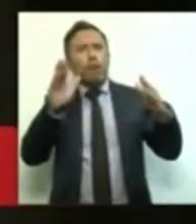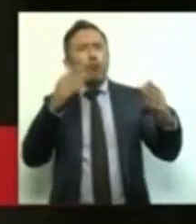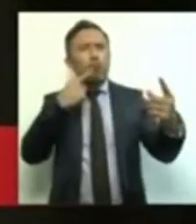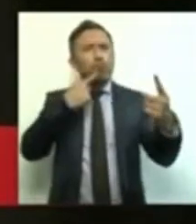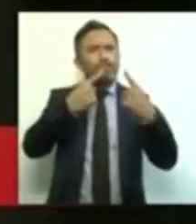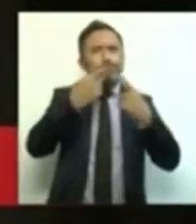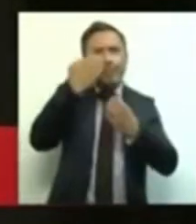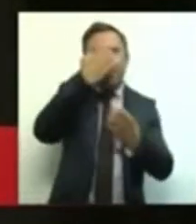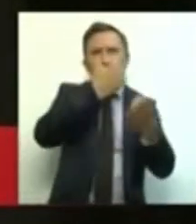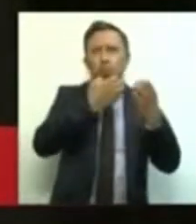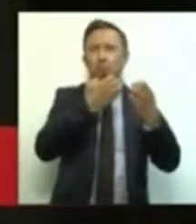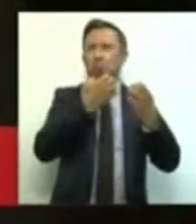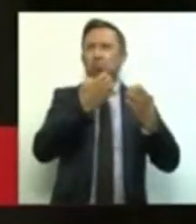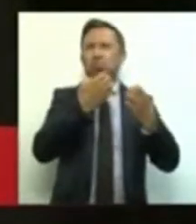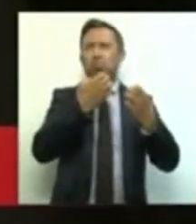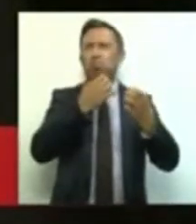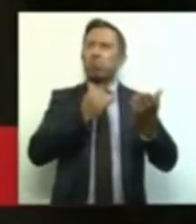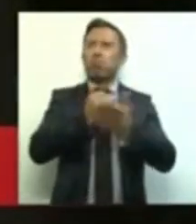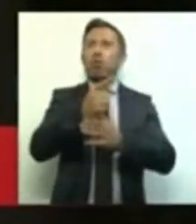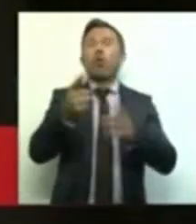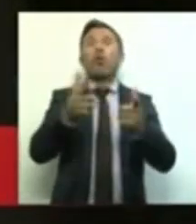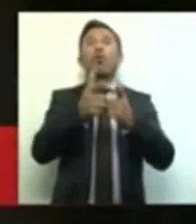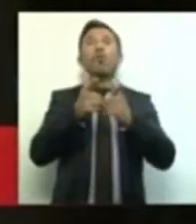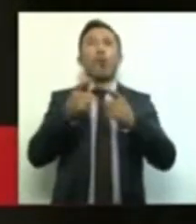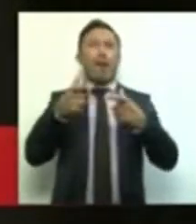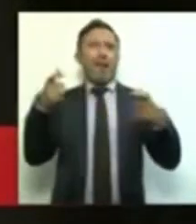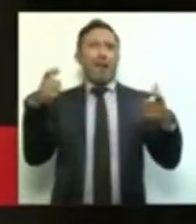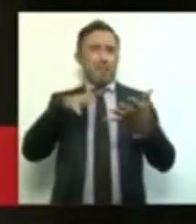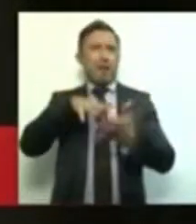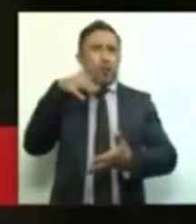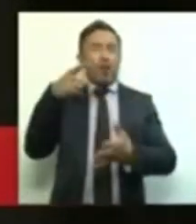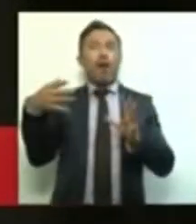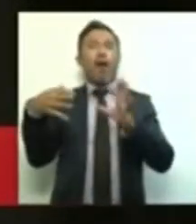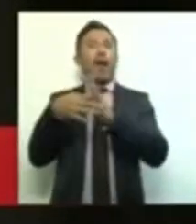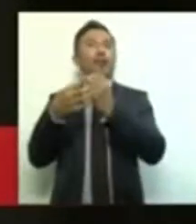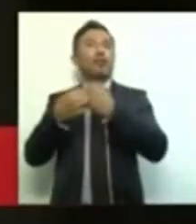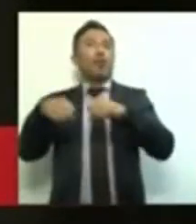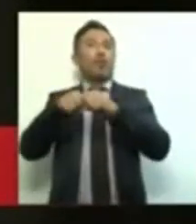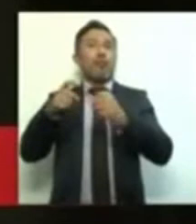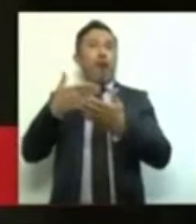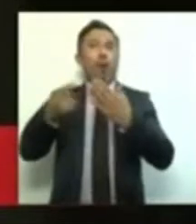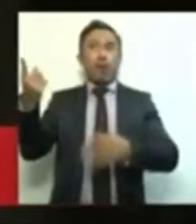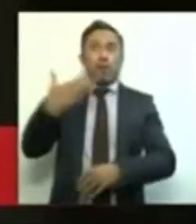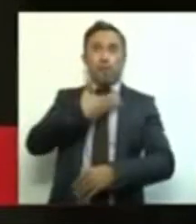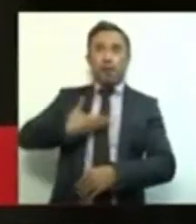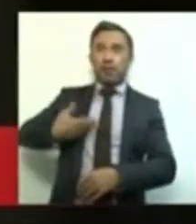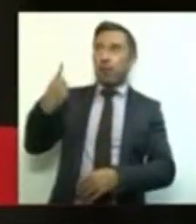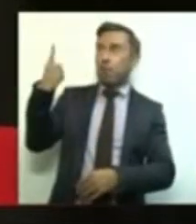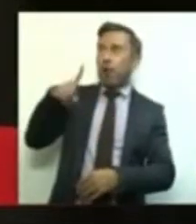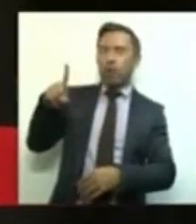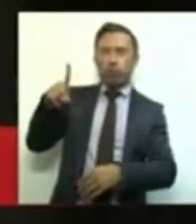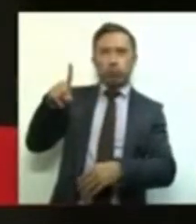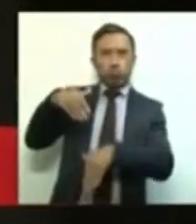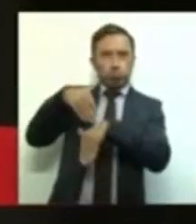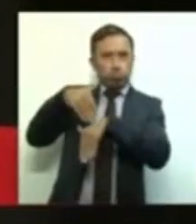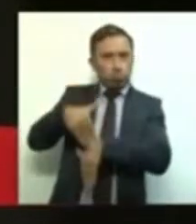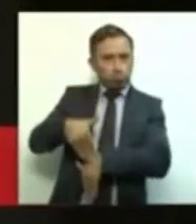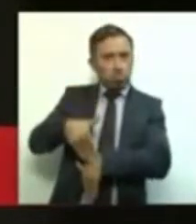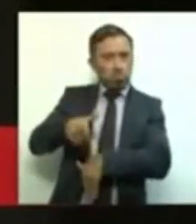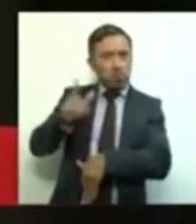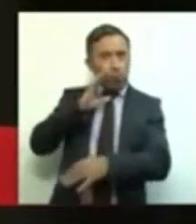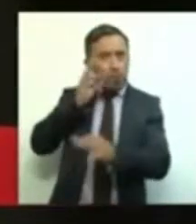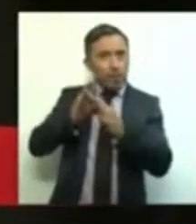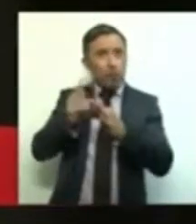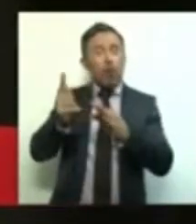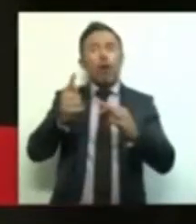aliados buscarán una vez más cumplir con una orden presidencial. Quieren aprobar sin diálogo,